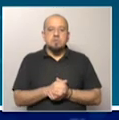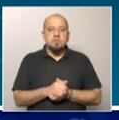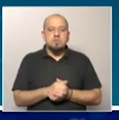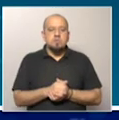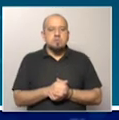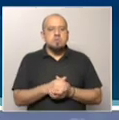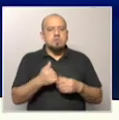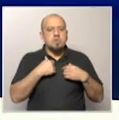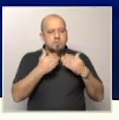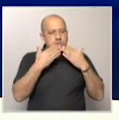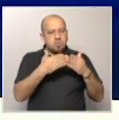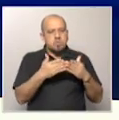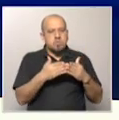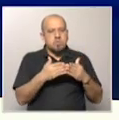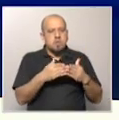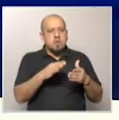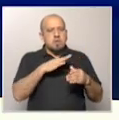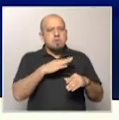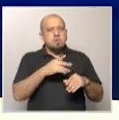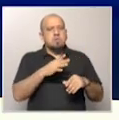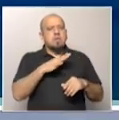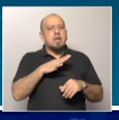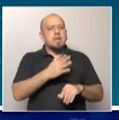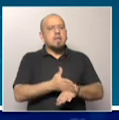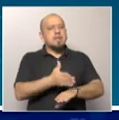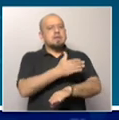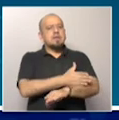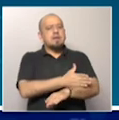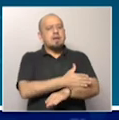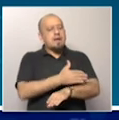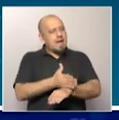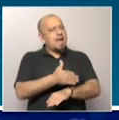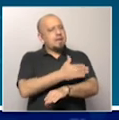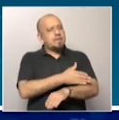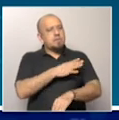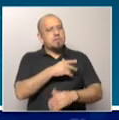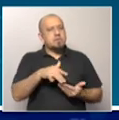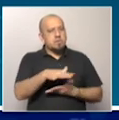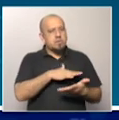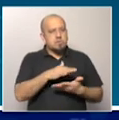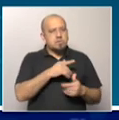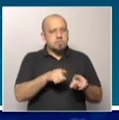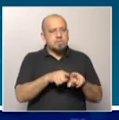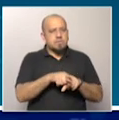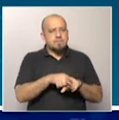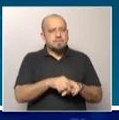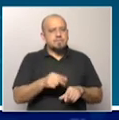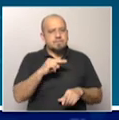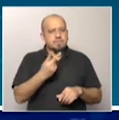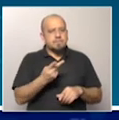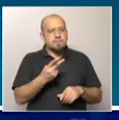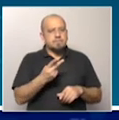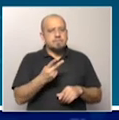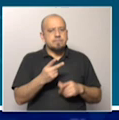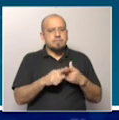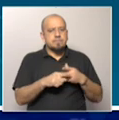pregunta o dos? Uno, ¿hay antecedentes que se haya producido una situación de este tipo? Y la segunda tiene que ver